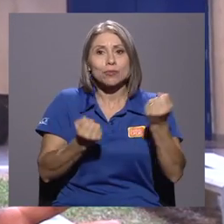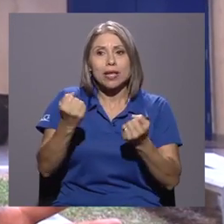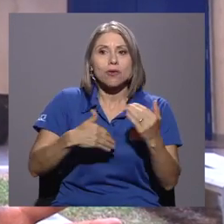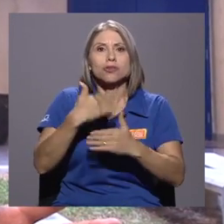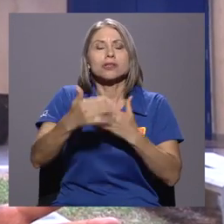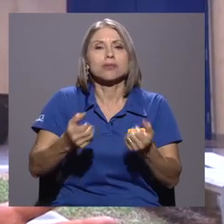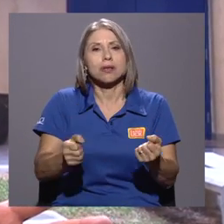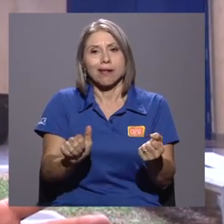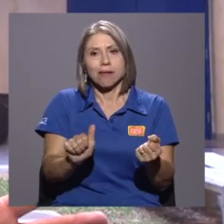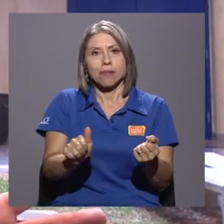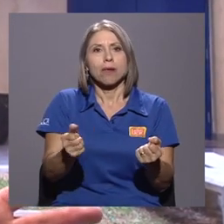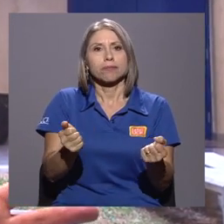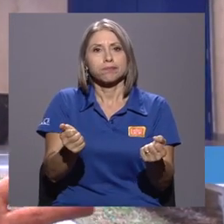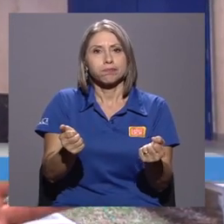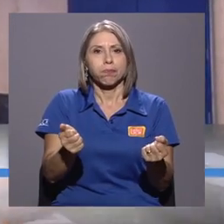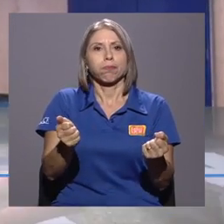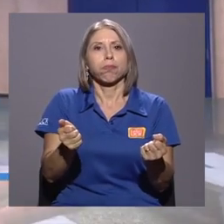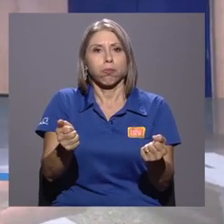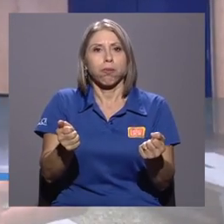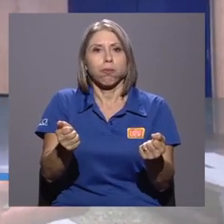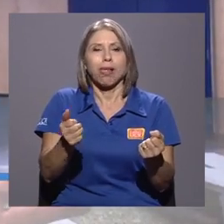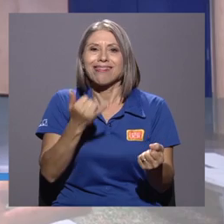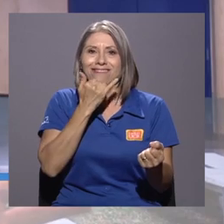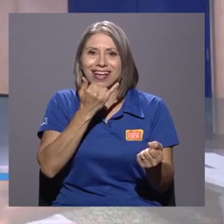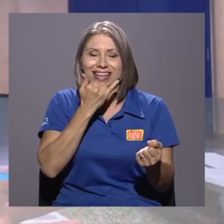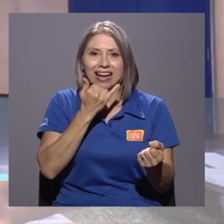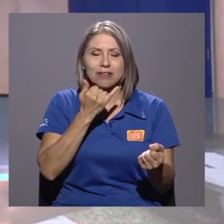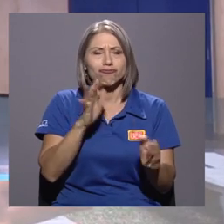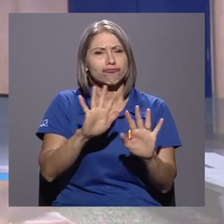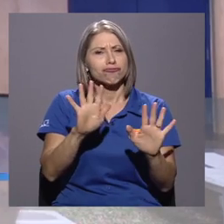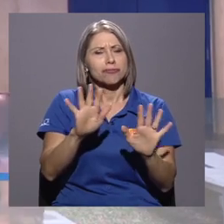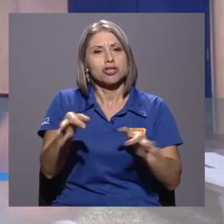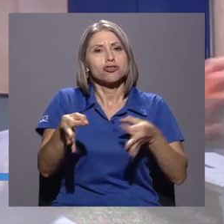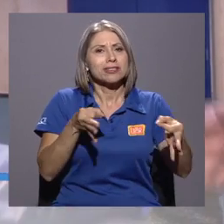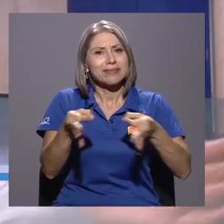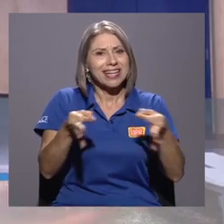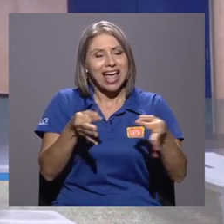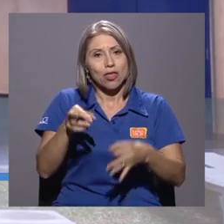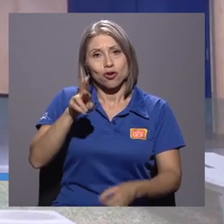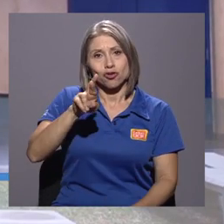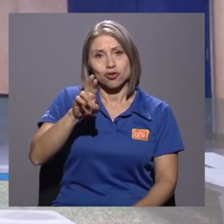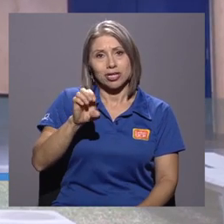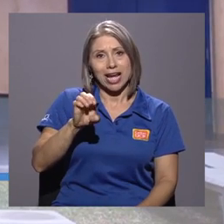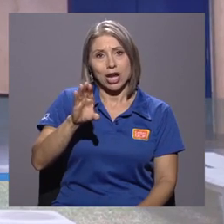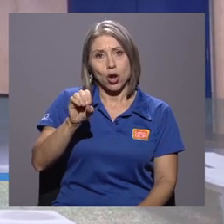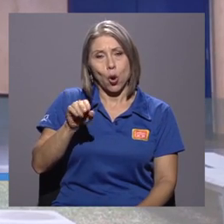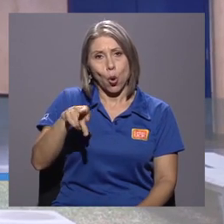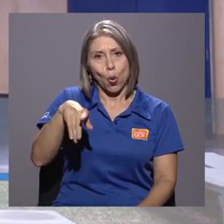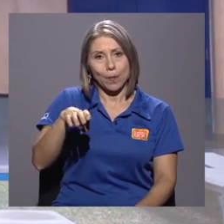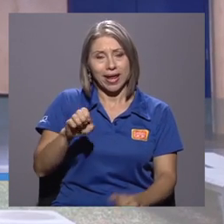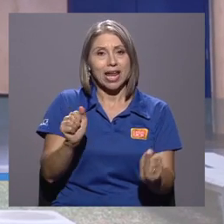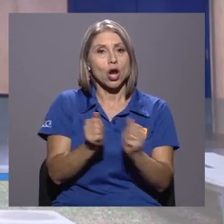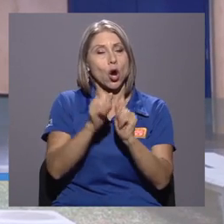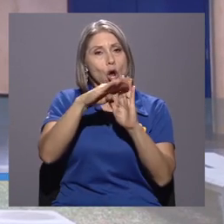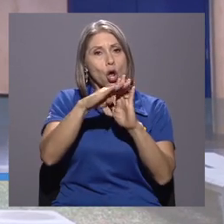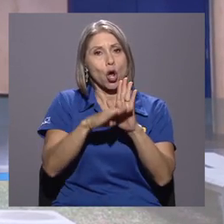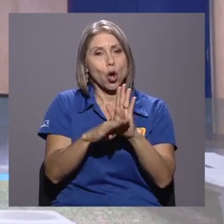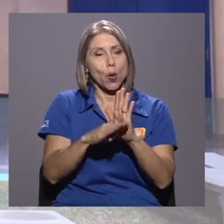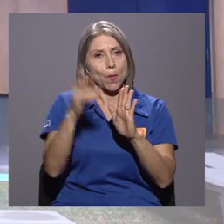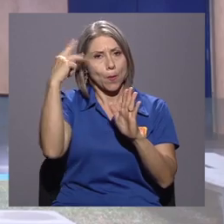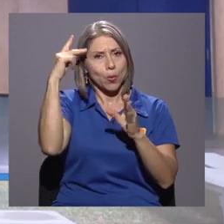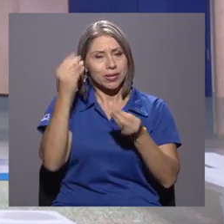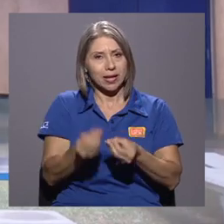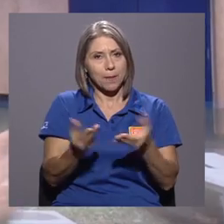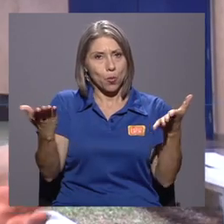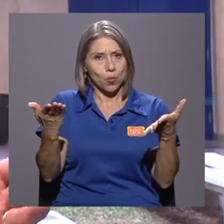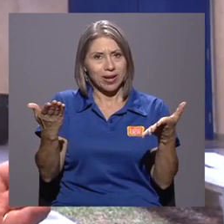fallar. Cuando yo he explicado que Recope, siguiendo una política pública, mantuvo un